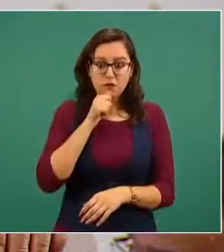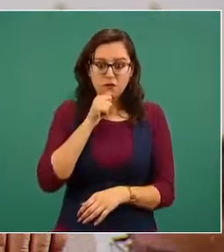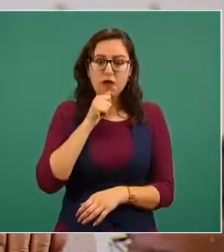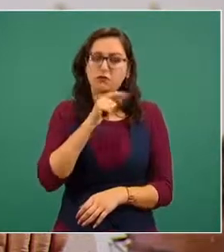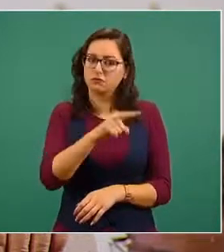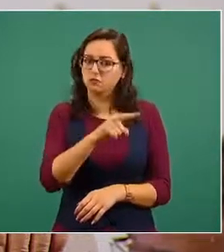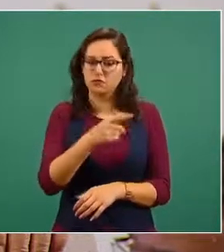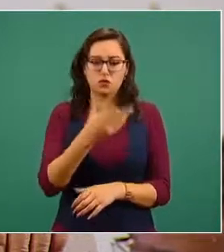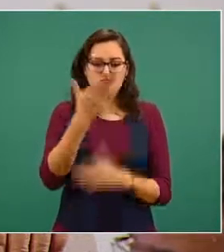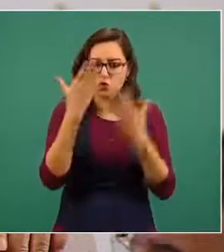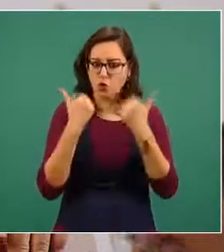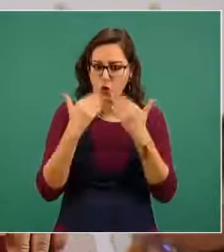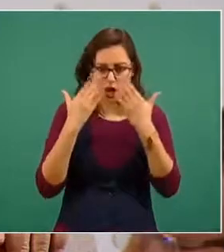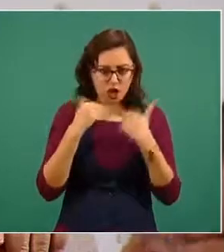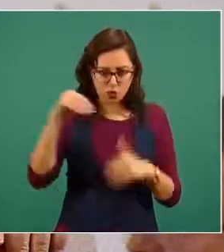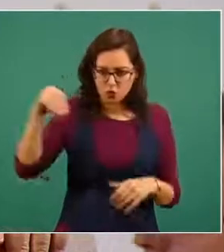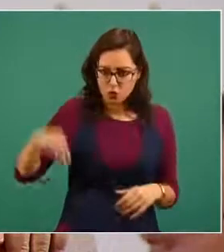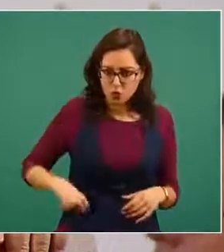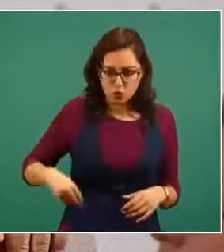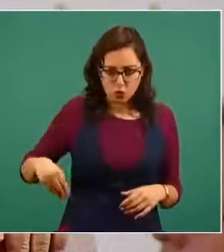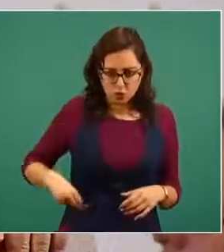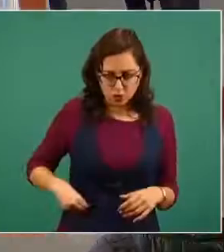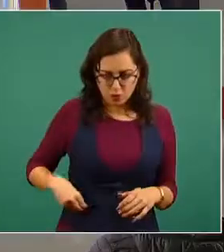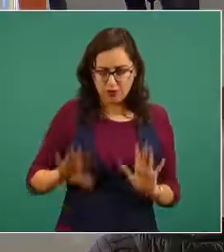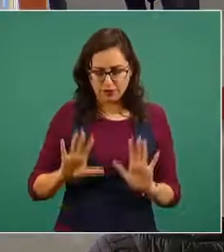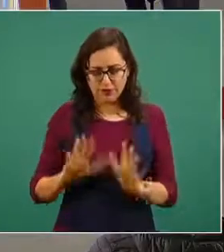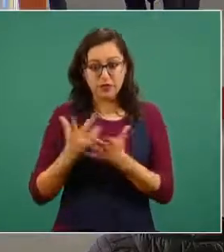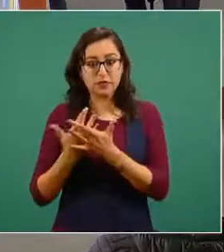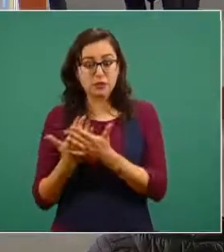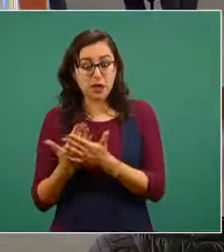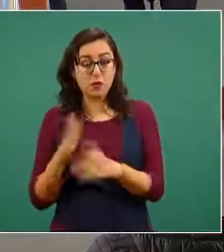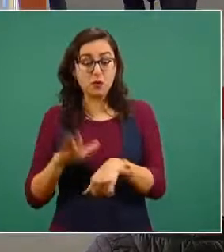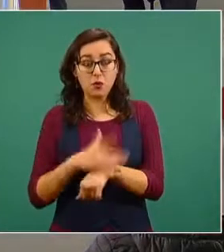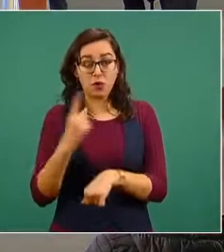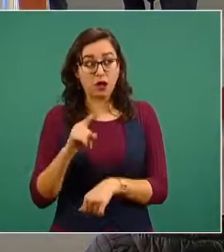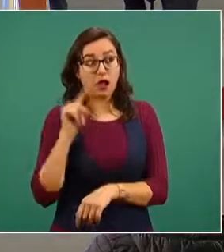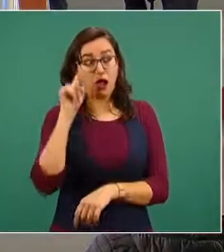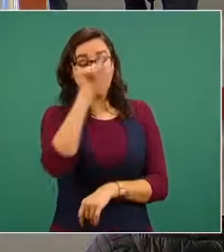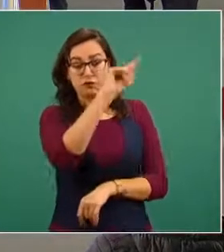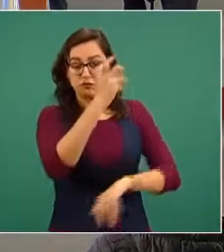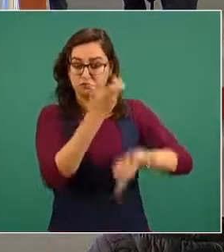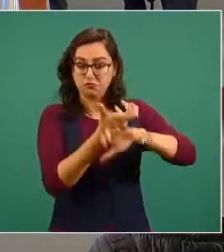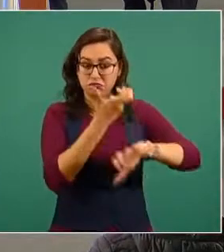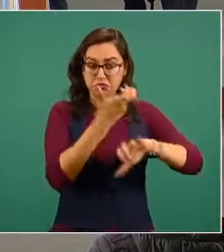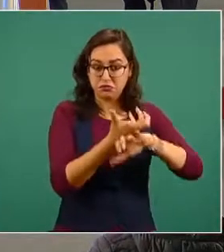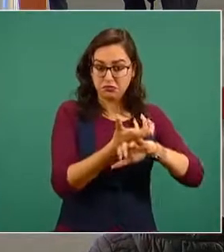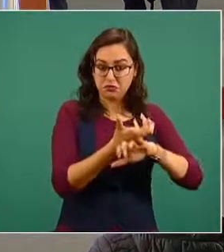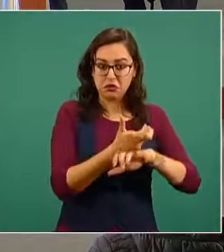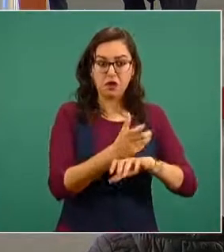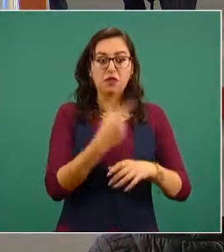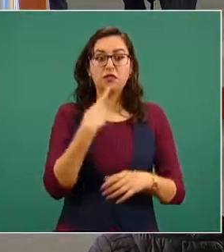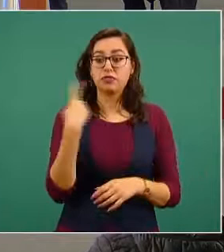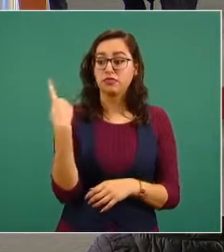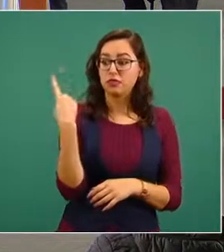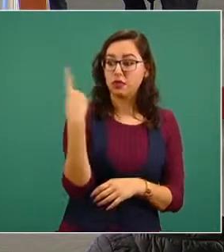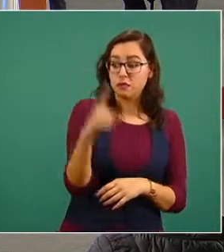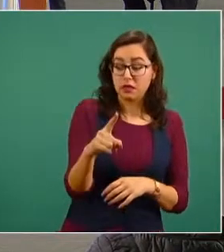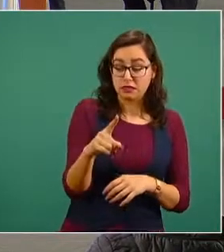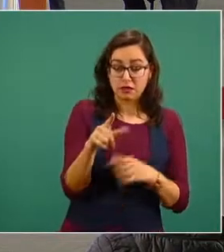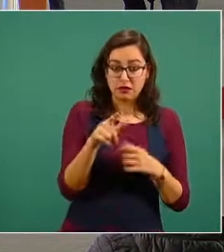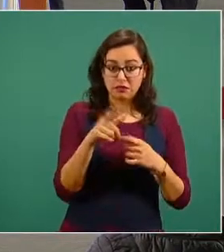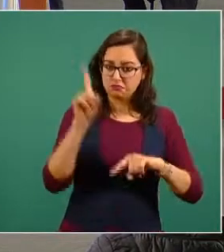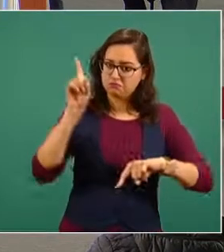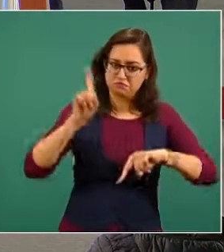contra habían sido desestimados por las autoridades norteamericanas y la investigación en México se